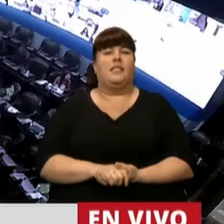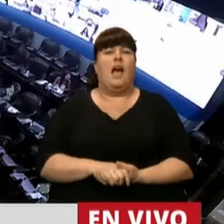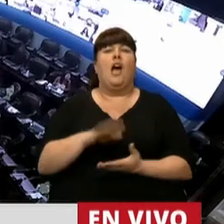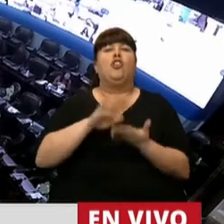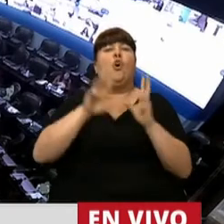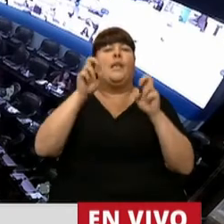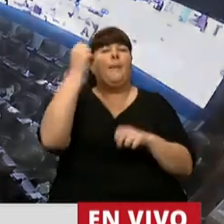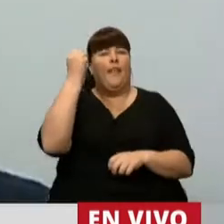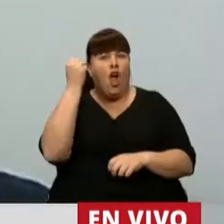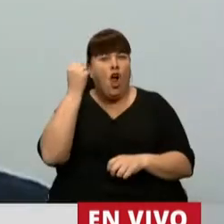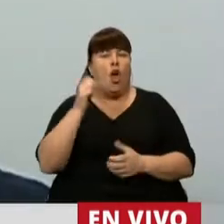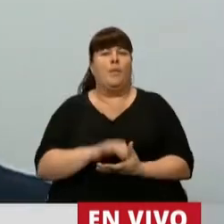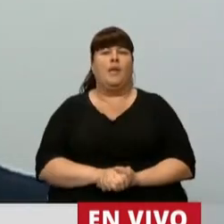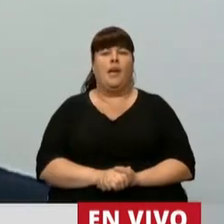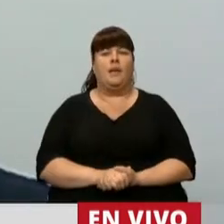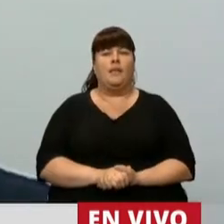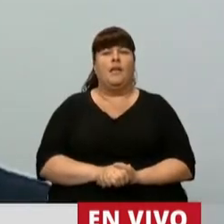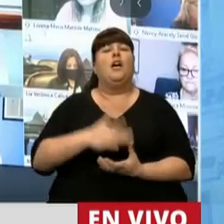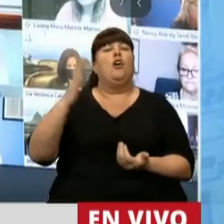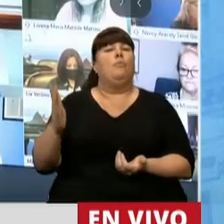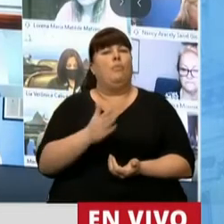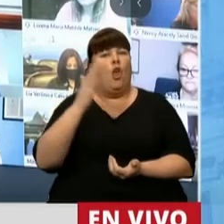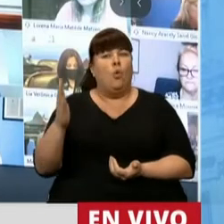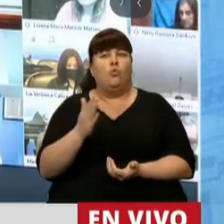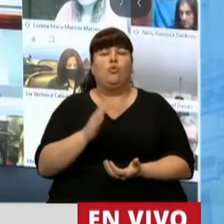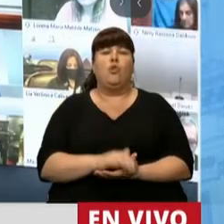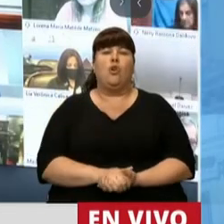nuestra economía, en donde la producción,